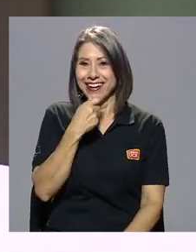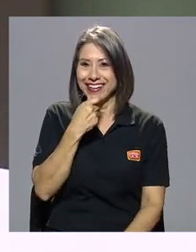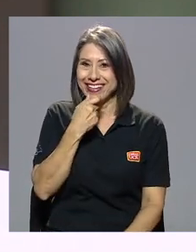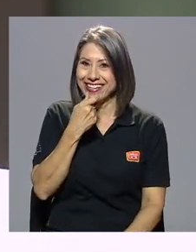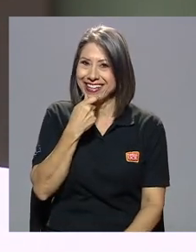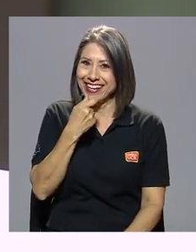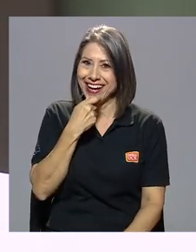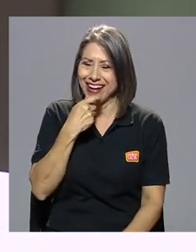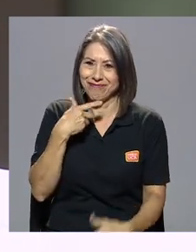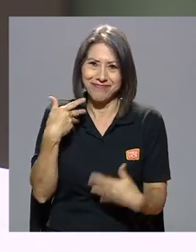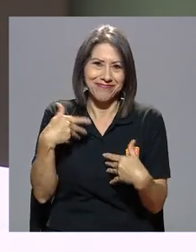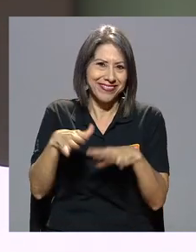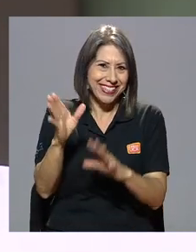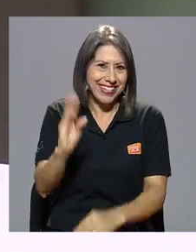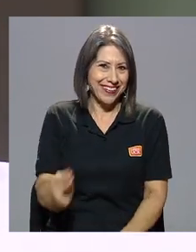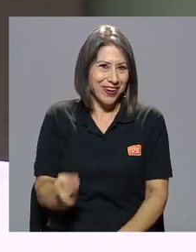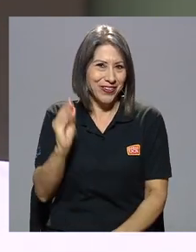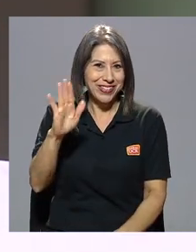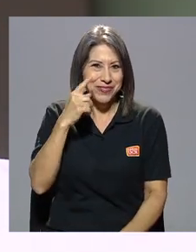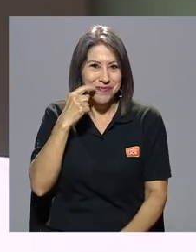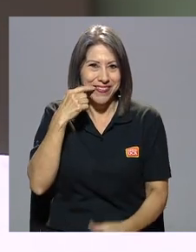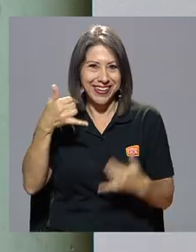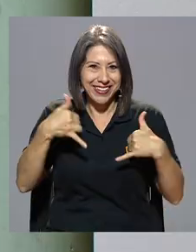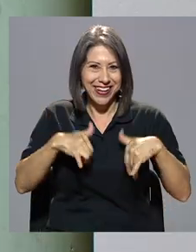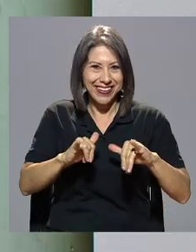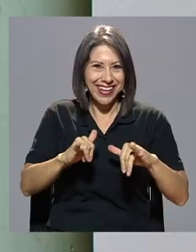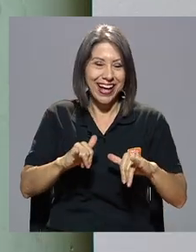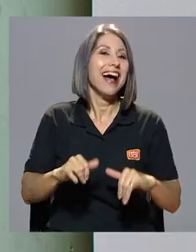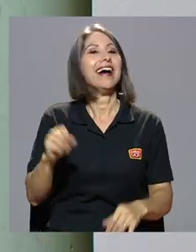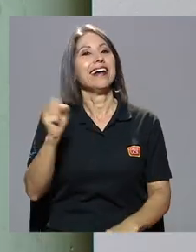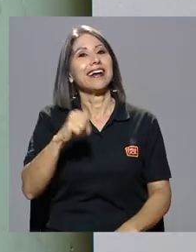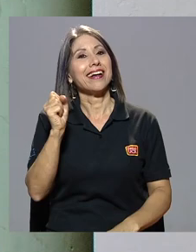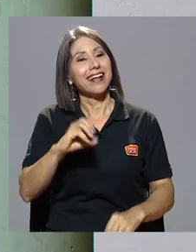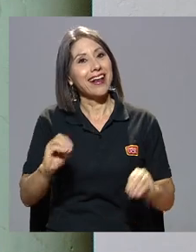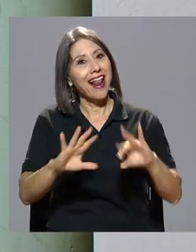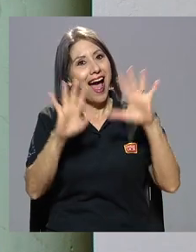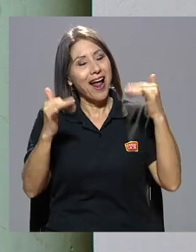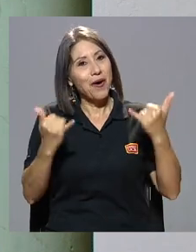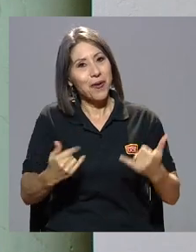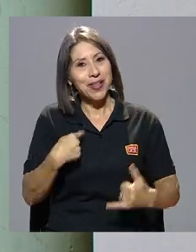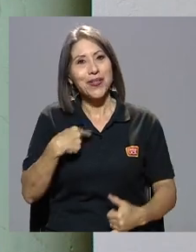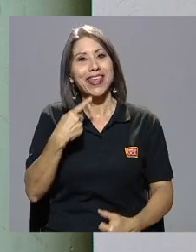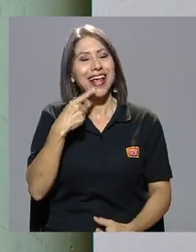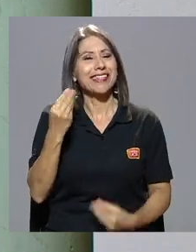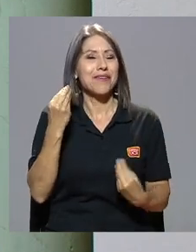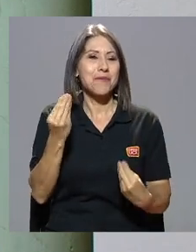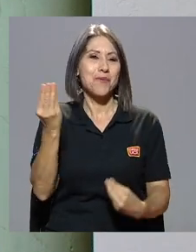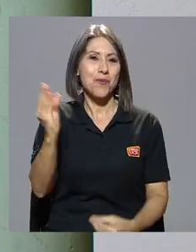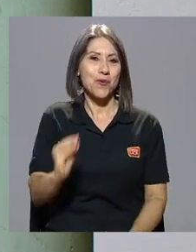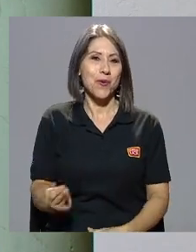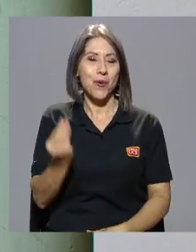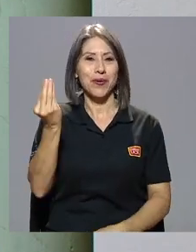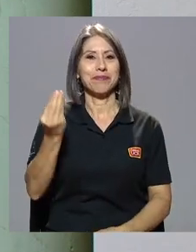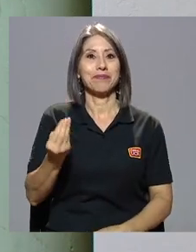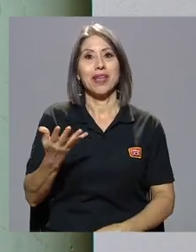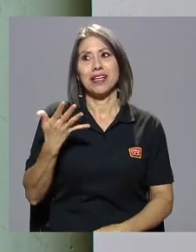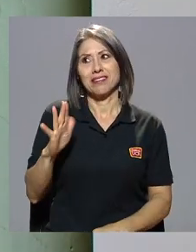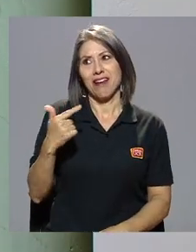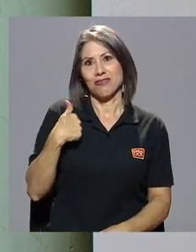No sea tan ingrato. Estaba joven su papá todavía. Claro, ahora yo diría que estaba muy joven.